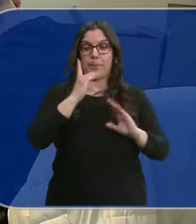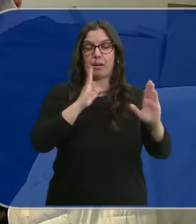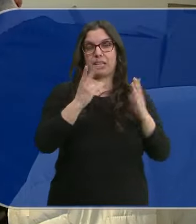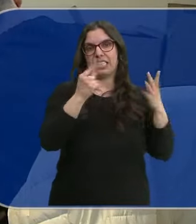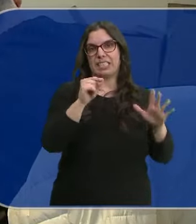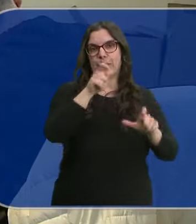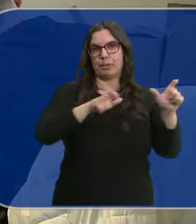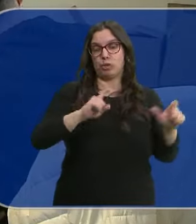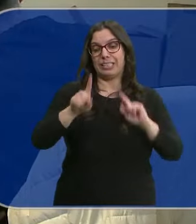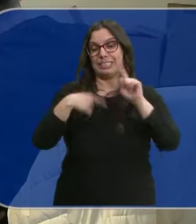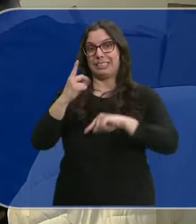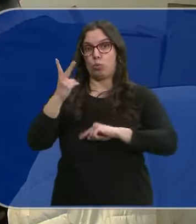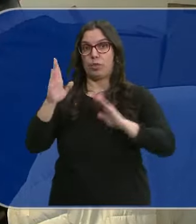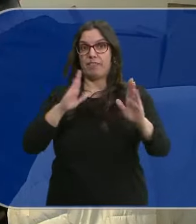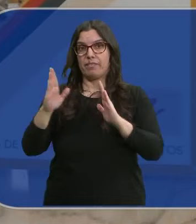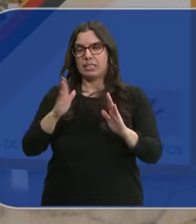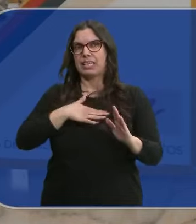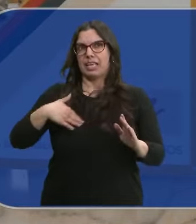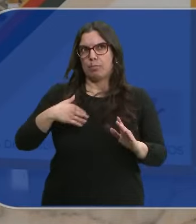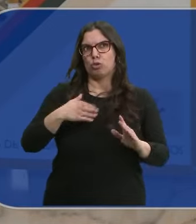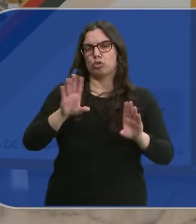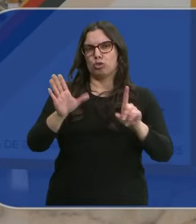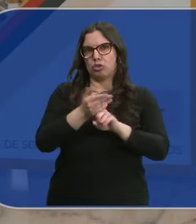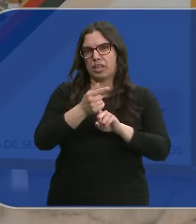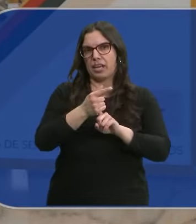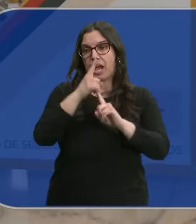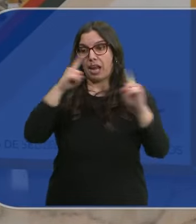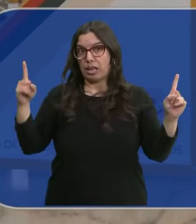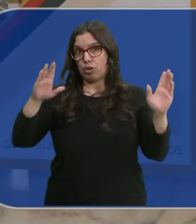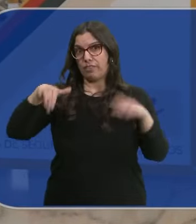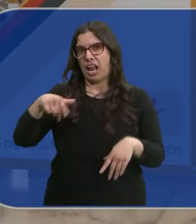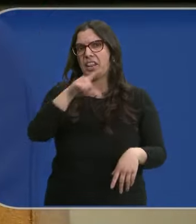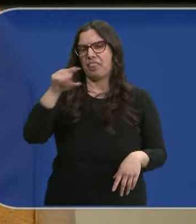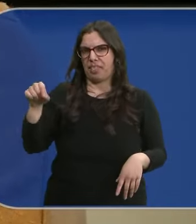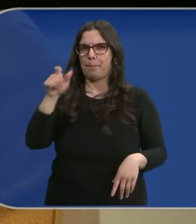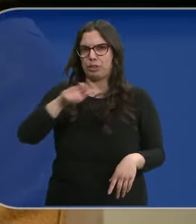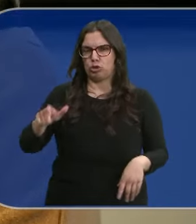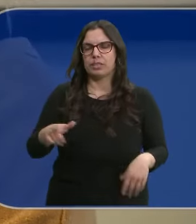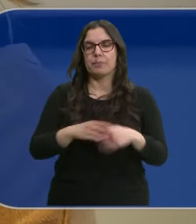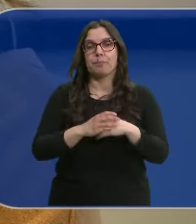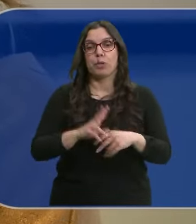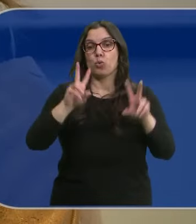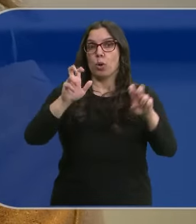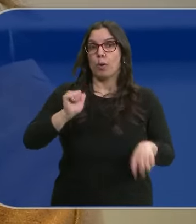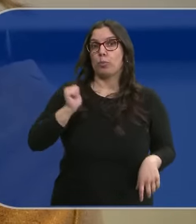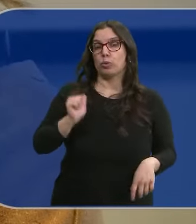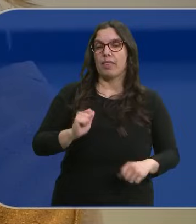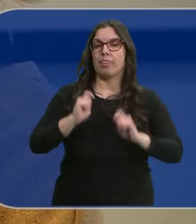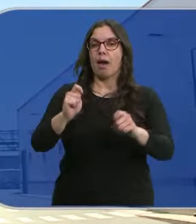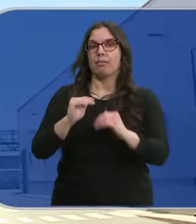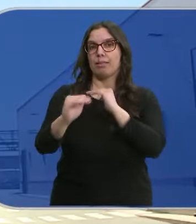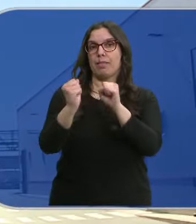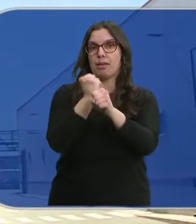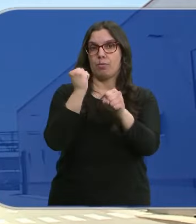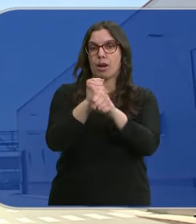personas y habrá una segunda fase y llegaremos a unos 100 trabajadores a final de año 2024. Nuevas oportunidades que ofrecen estabilidad